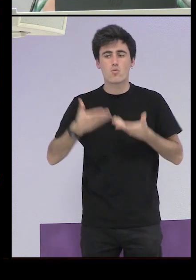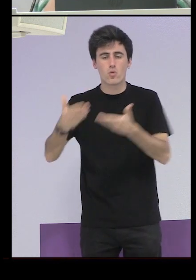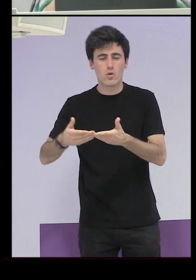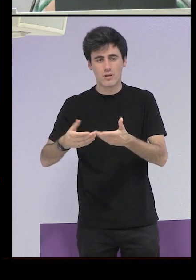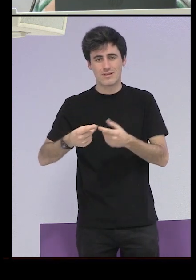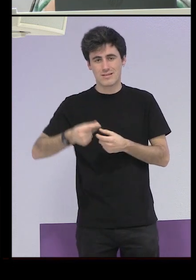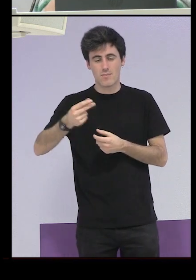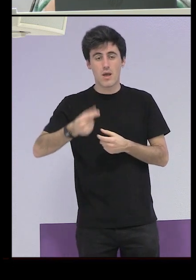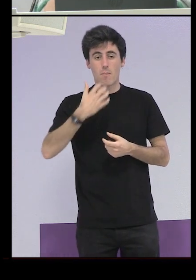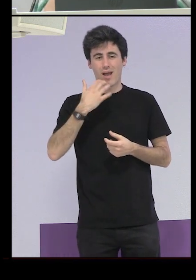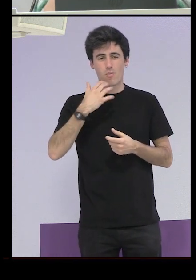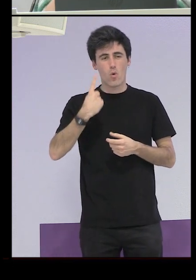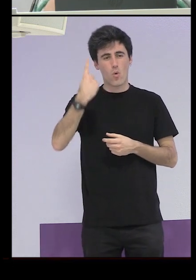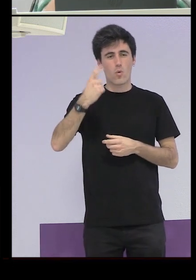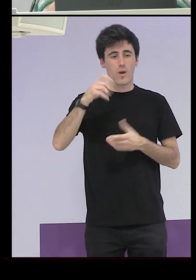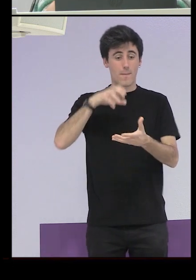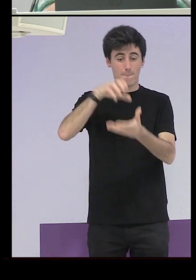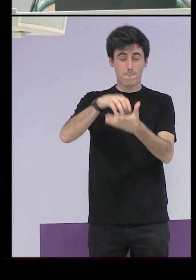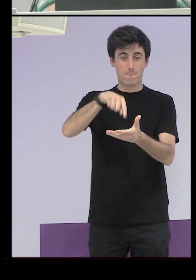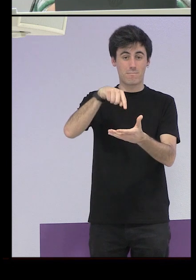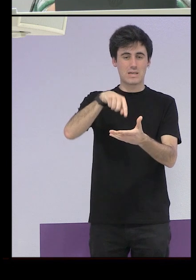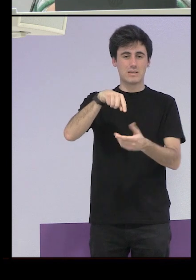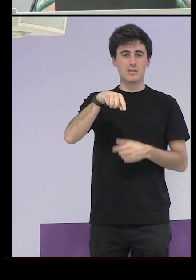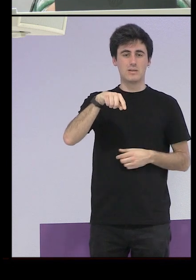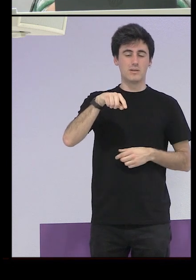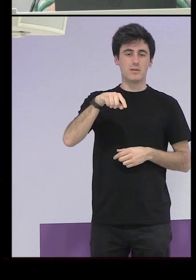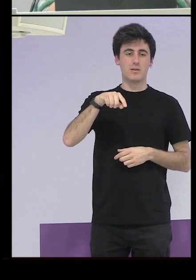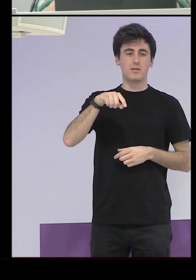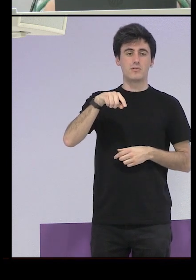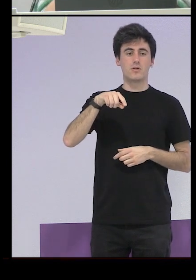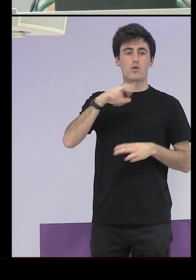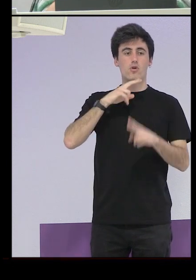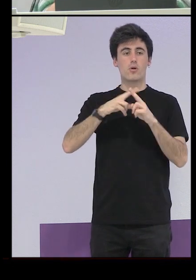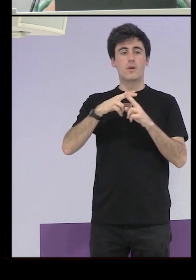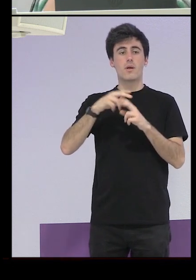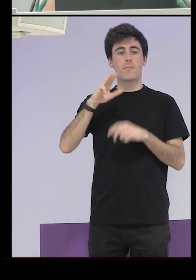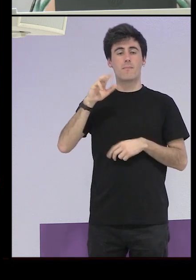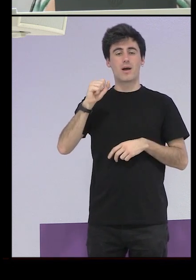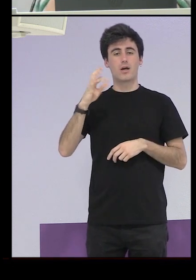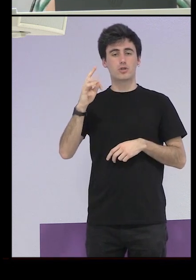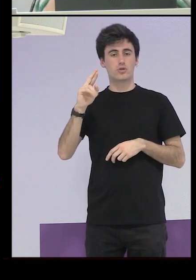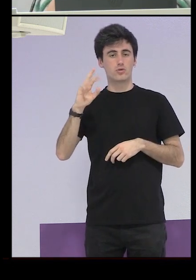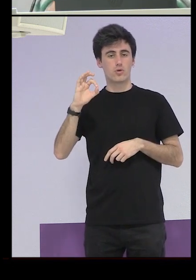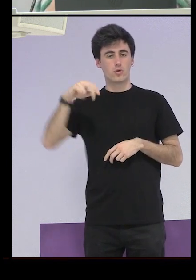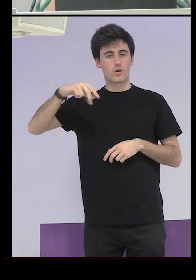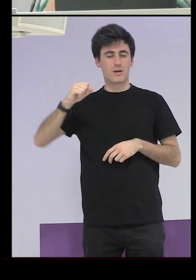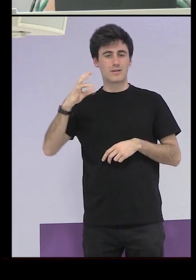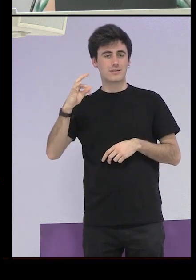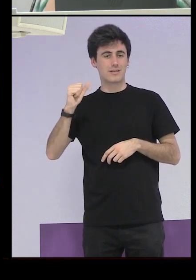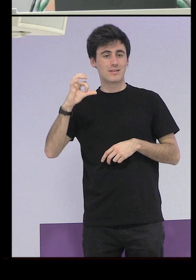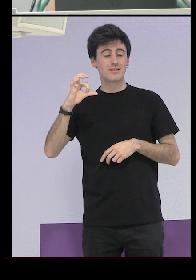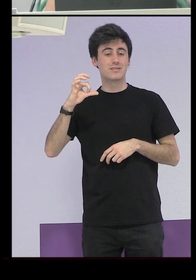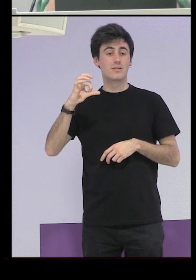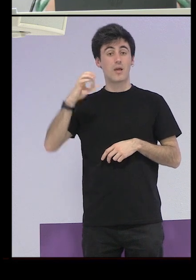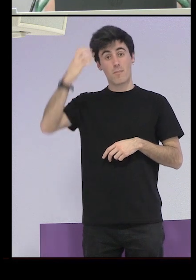cuenta que había uno en concreto un pabellón en concreto el que llamaban el de las patronatas porque eran todo niñas y mujeres que venían